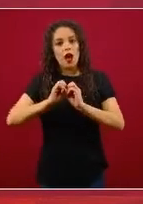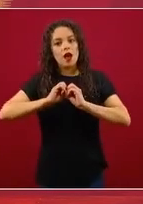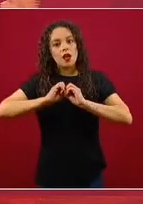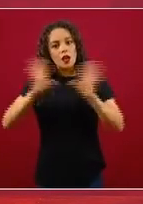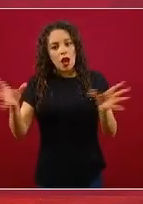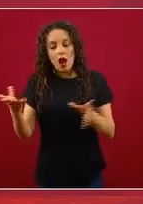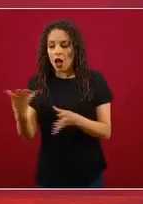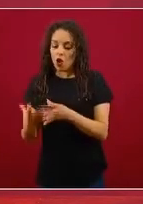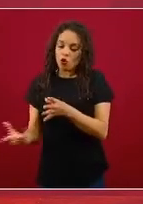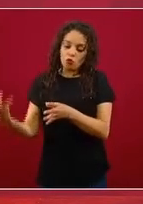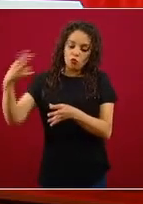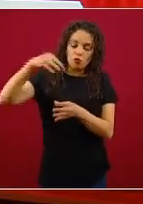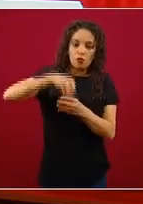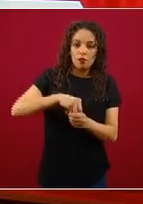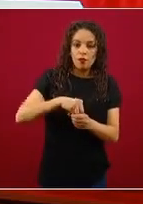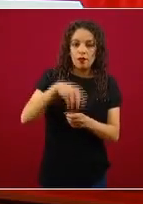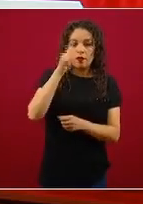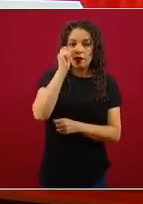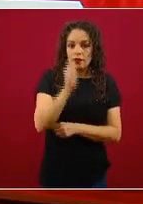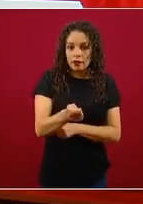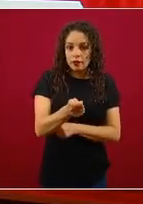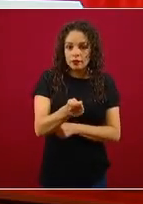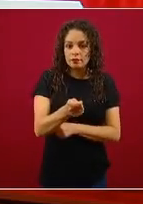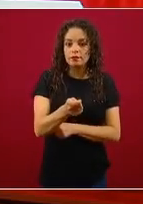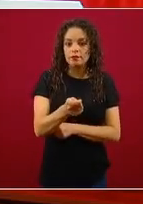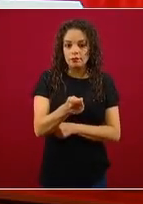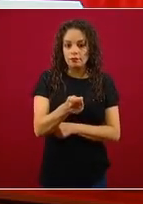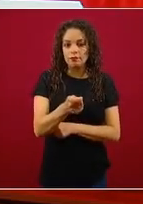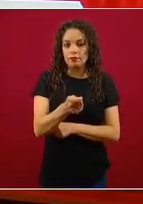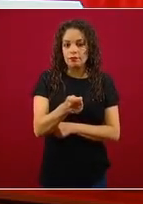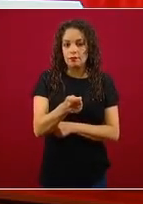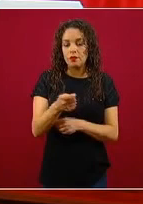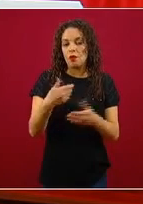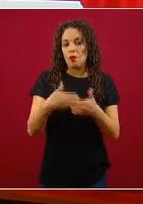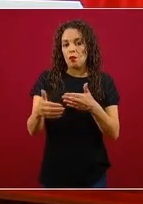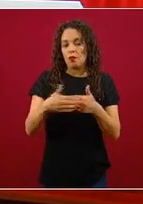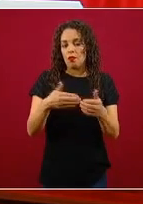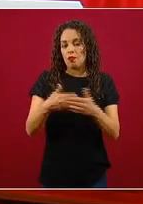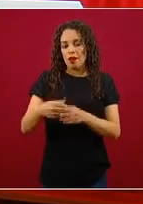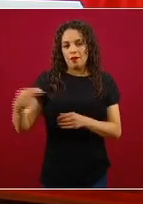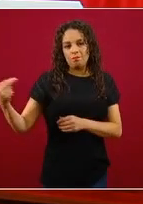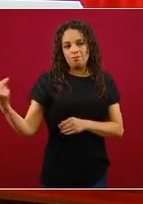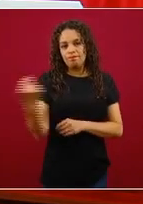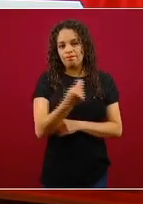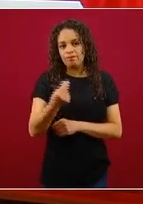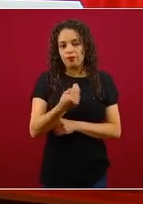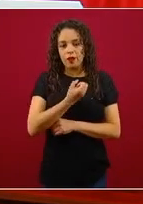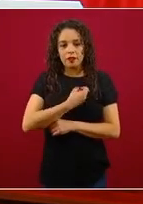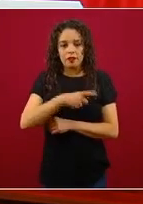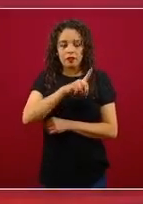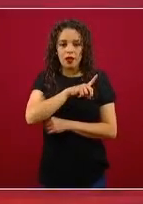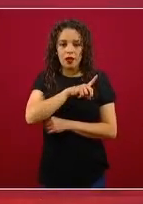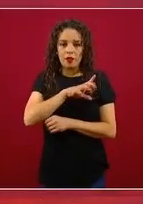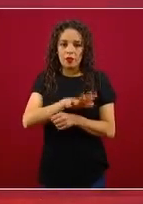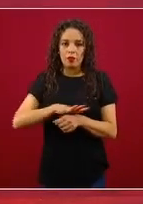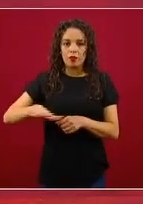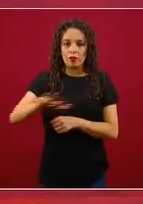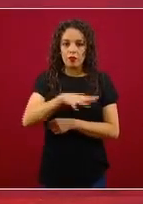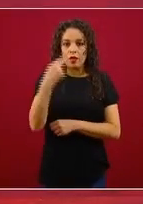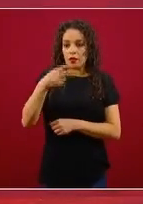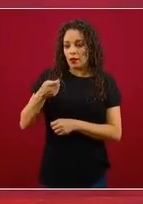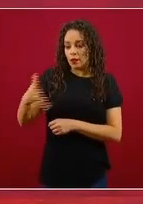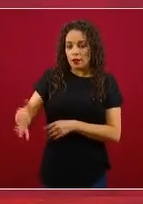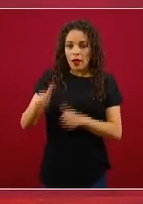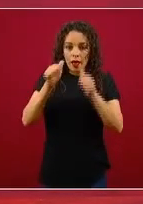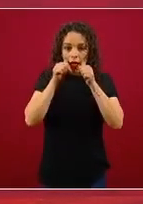los fundamentos de un modelo esencial de la salud pública, que se llama atención primaria de la